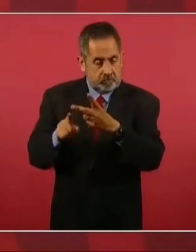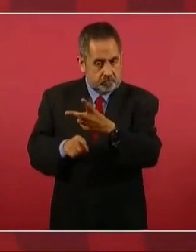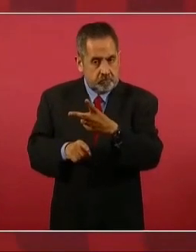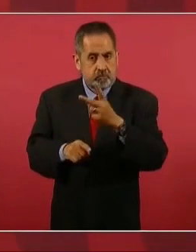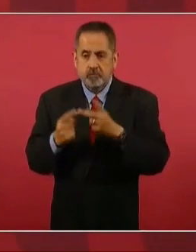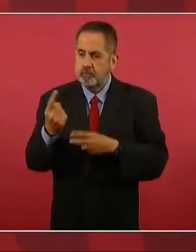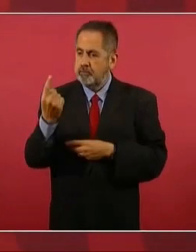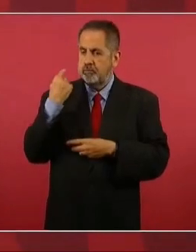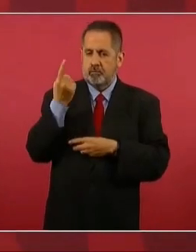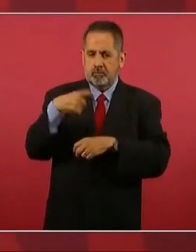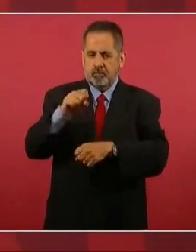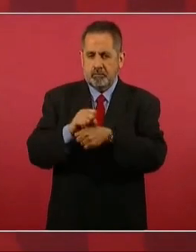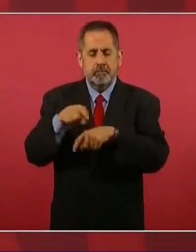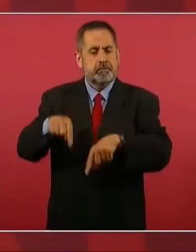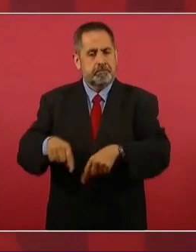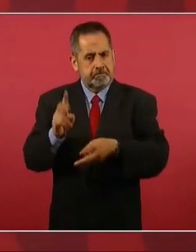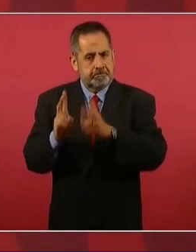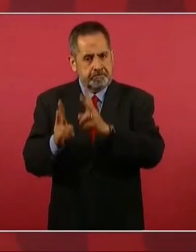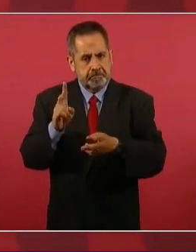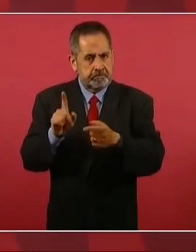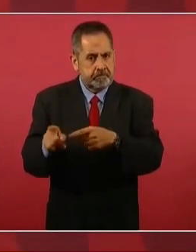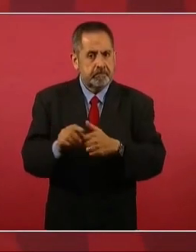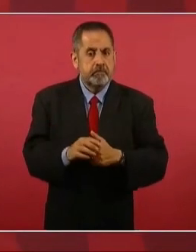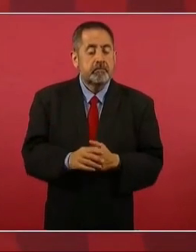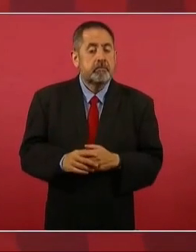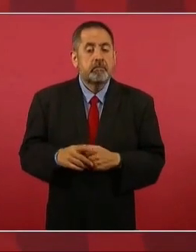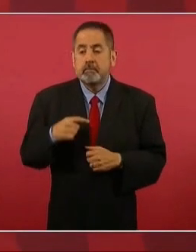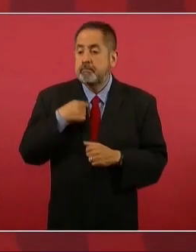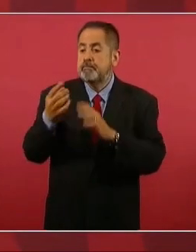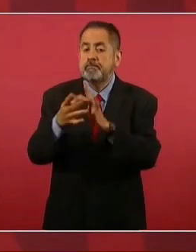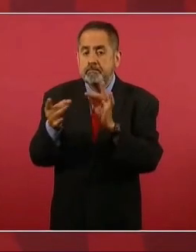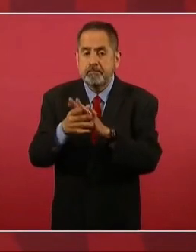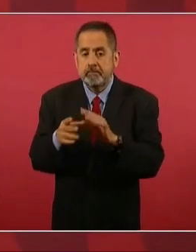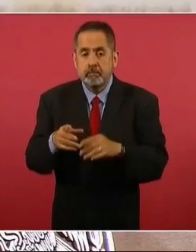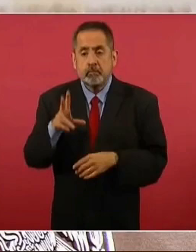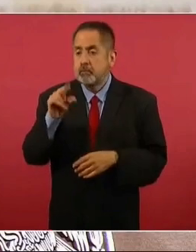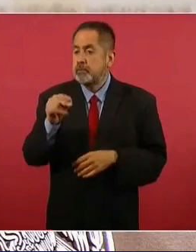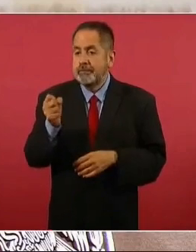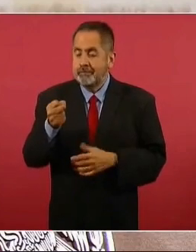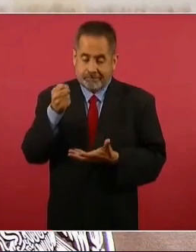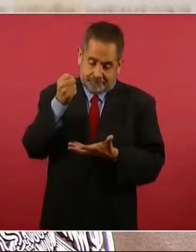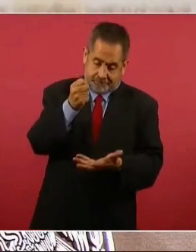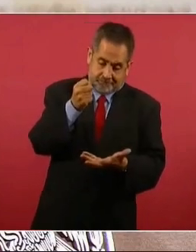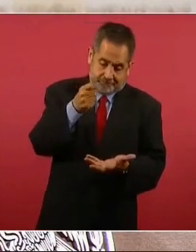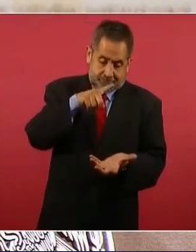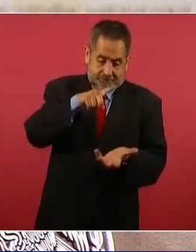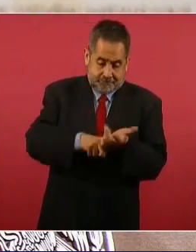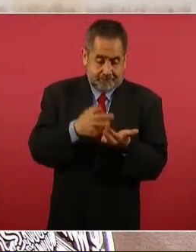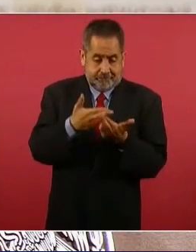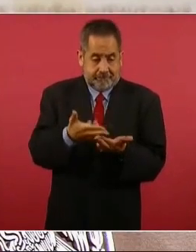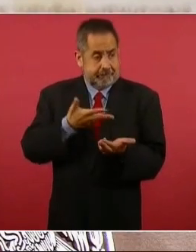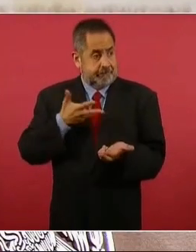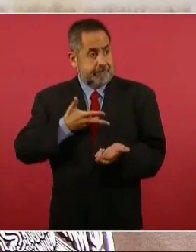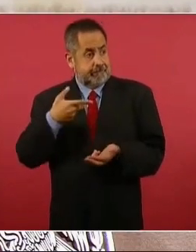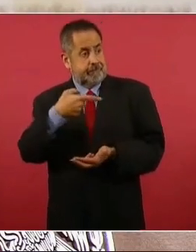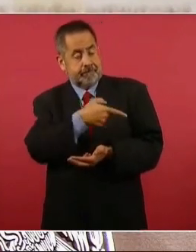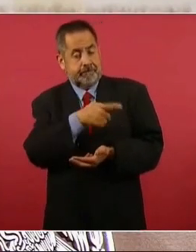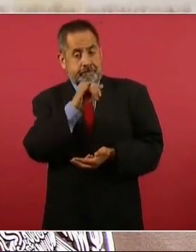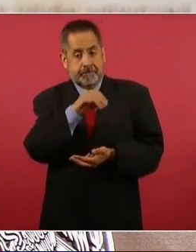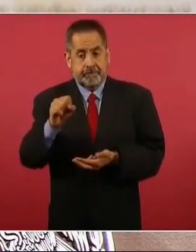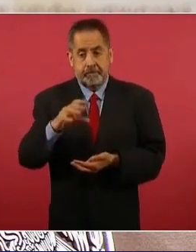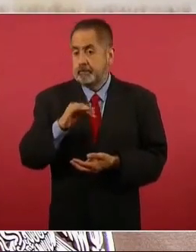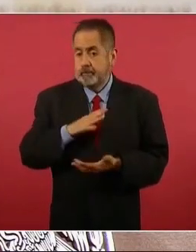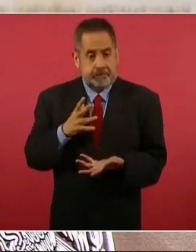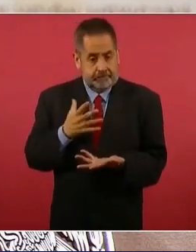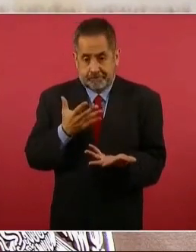incluso estuvieron la semana pasada aquí, y se les explicaba que no son recursos que tenga el Seguro Social, que no